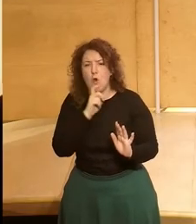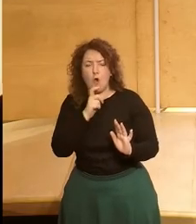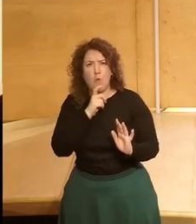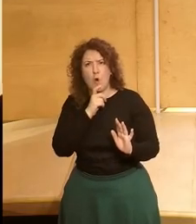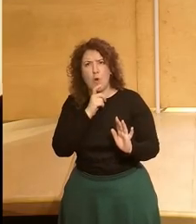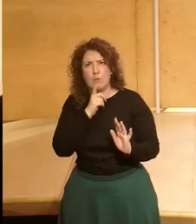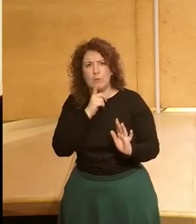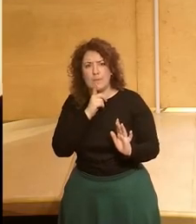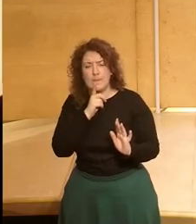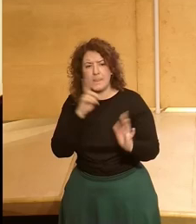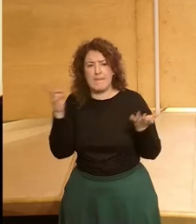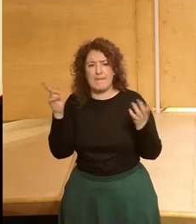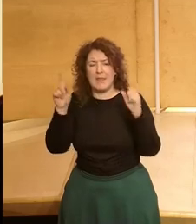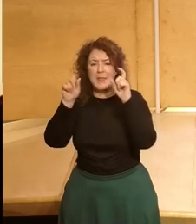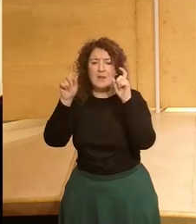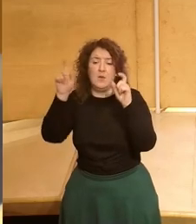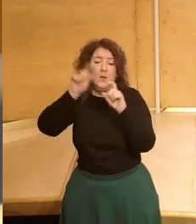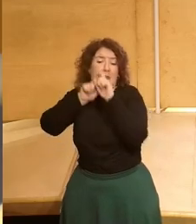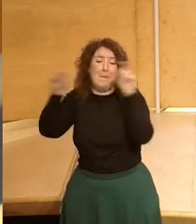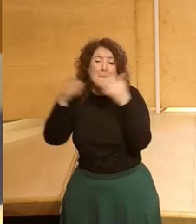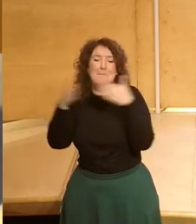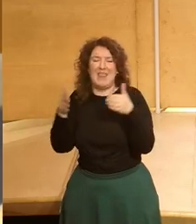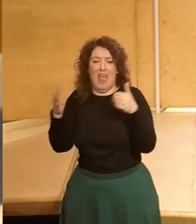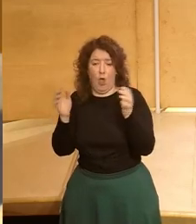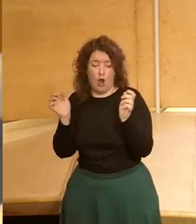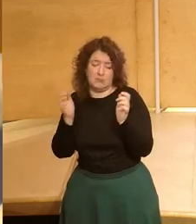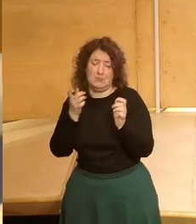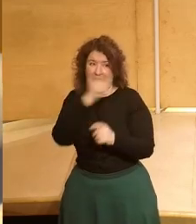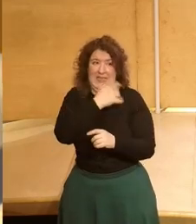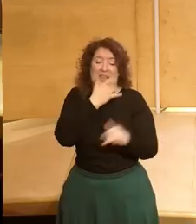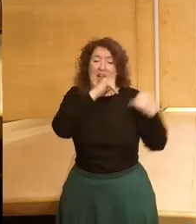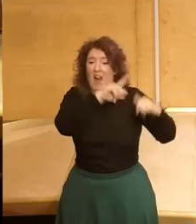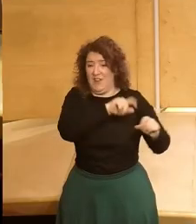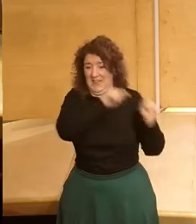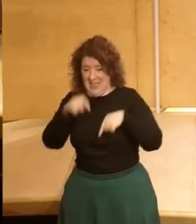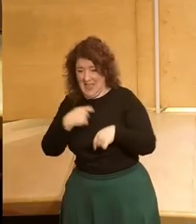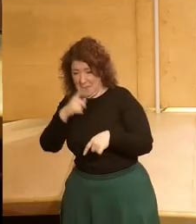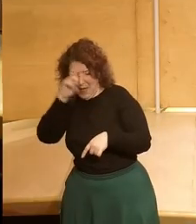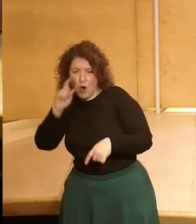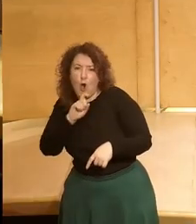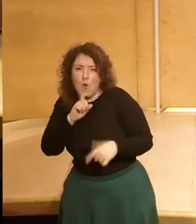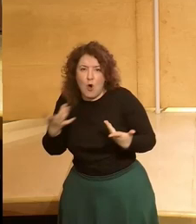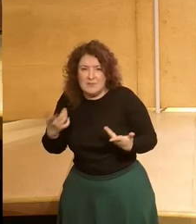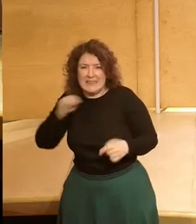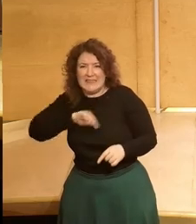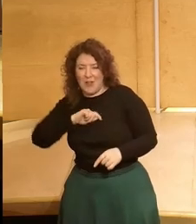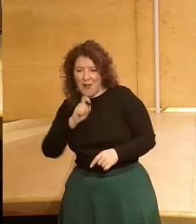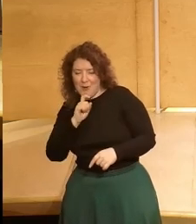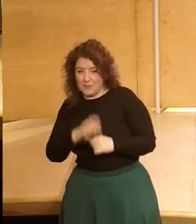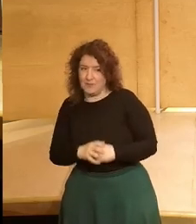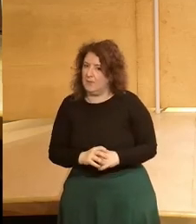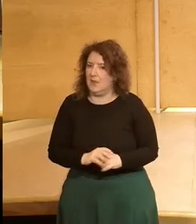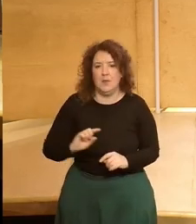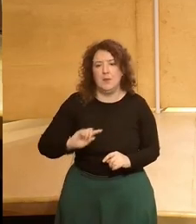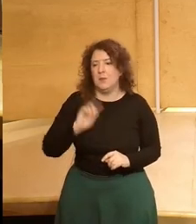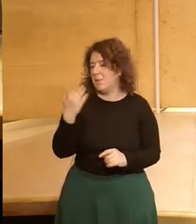viviendo un emprendedor que no está en Silicon Valley sino en Madrid Bueno yo lo primero por supuesto quiero dar